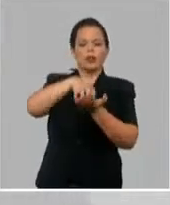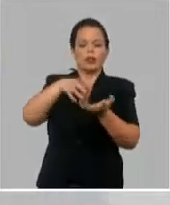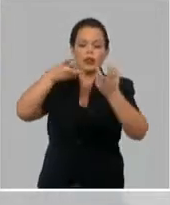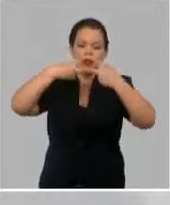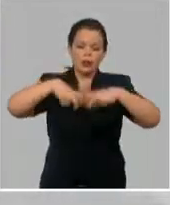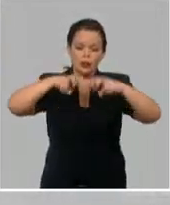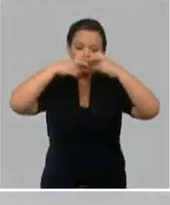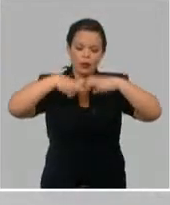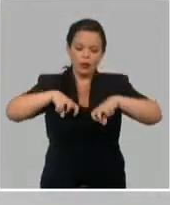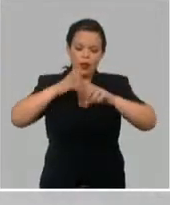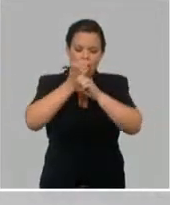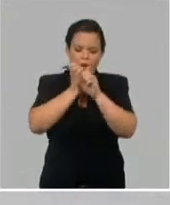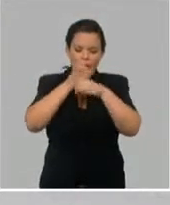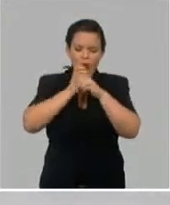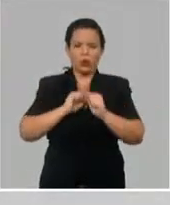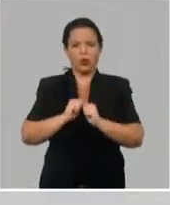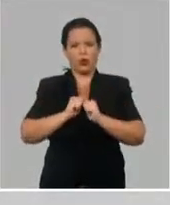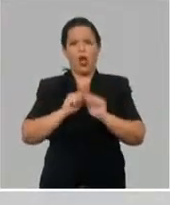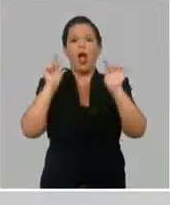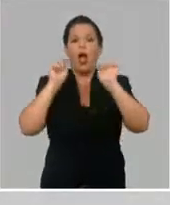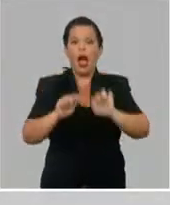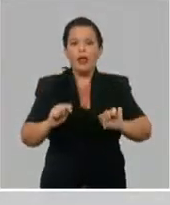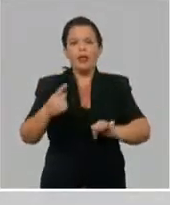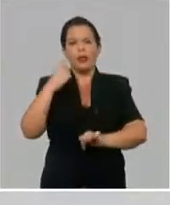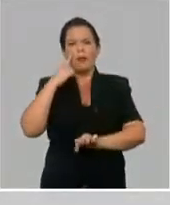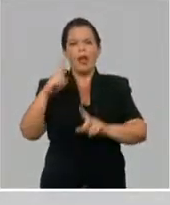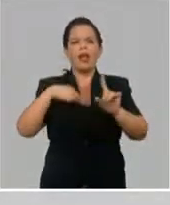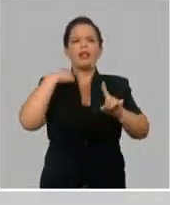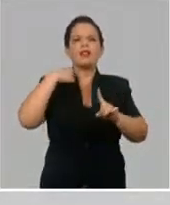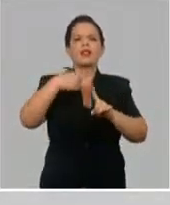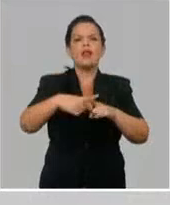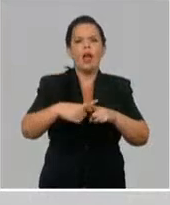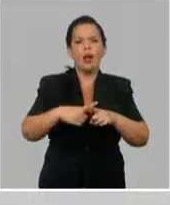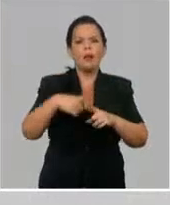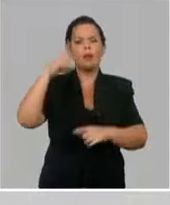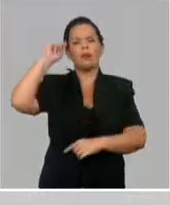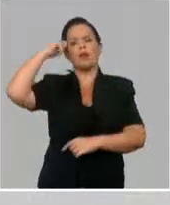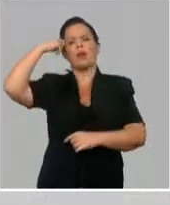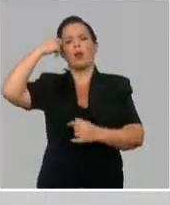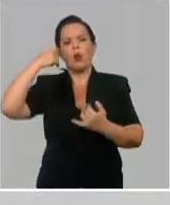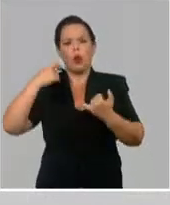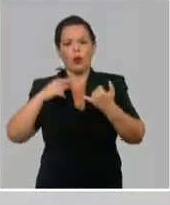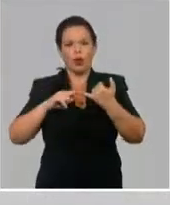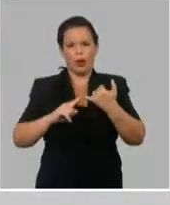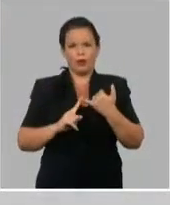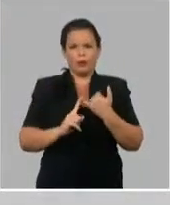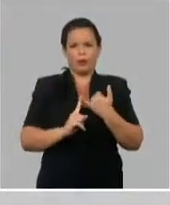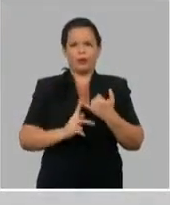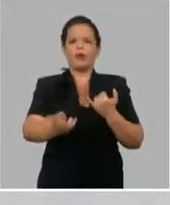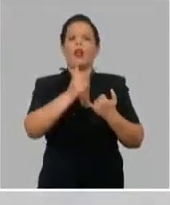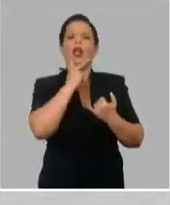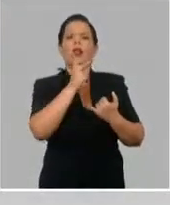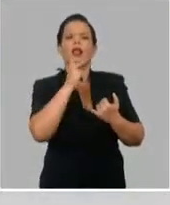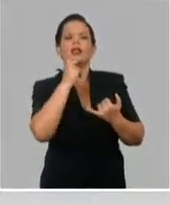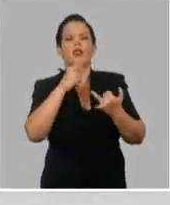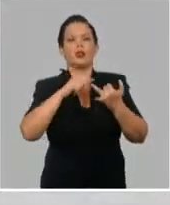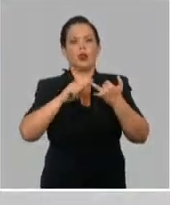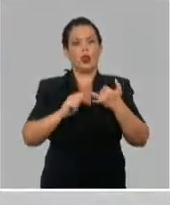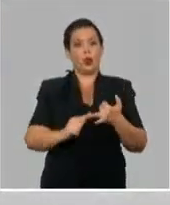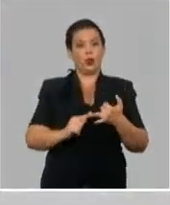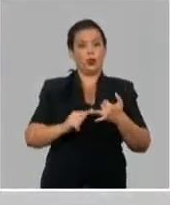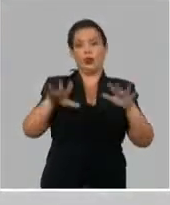atención, la memoria, otros procesos. Y esas pruebas neuropsicológicas, la forma en que fueron conducidas fue